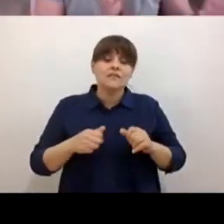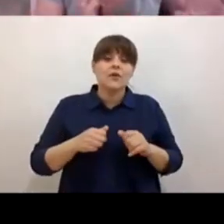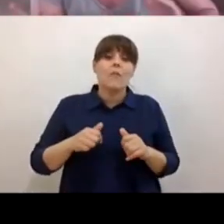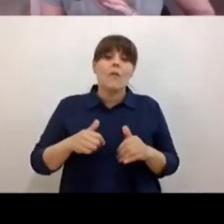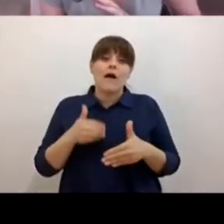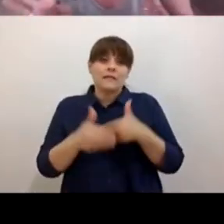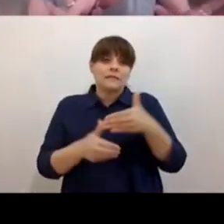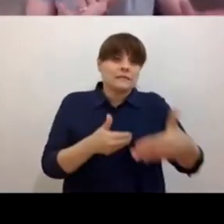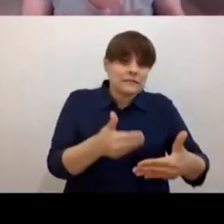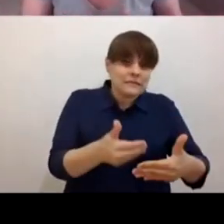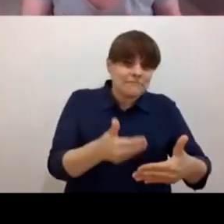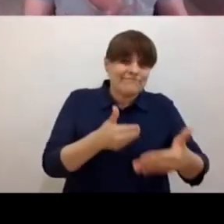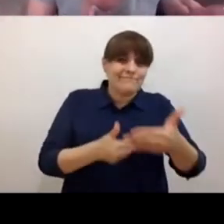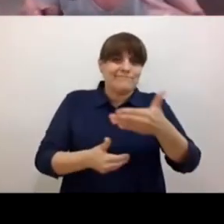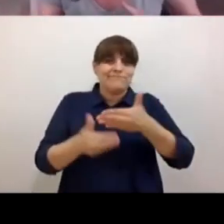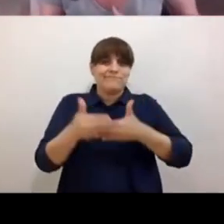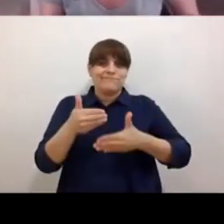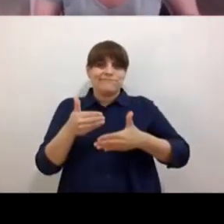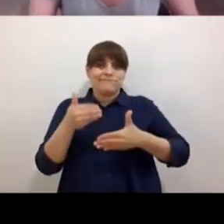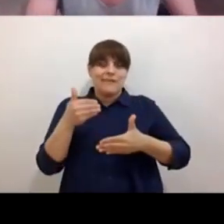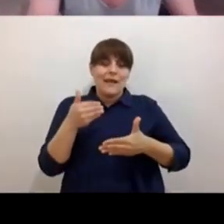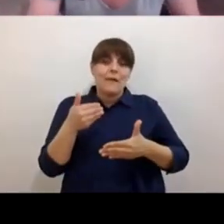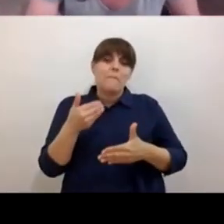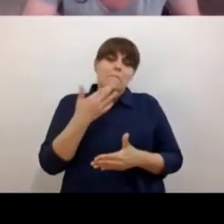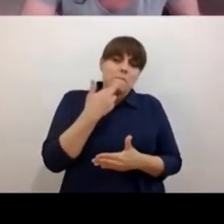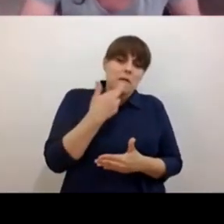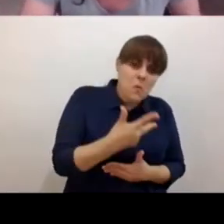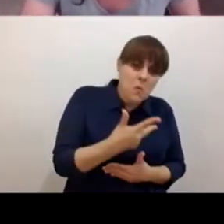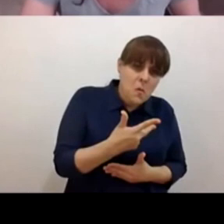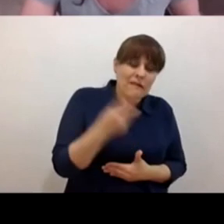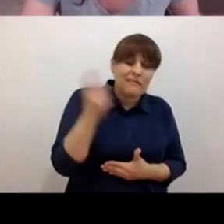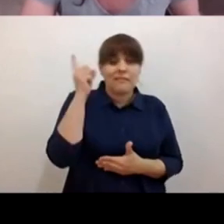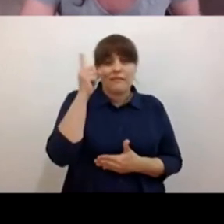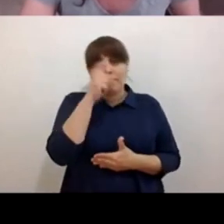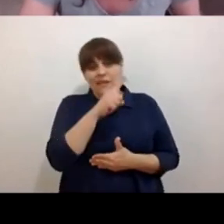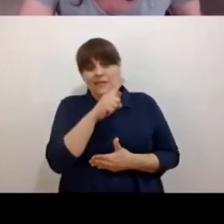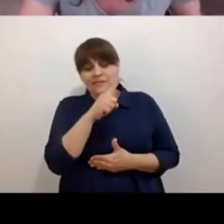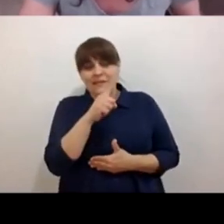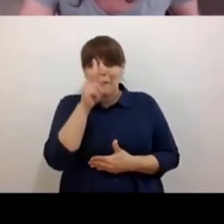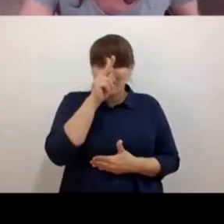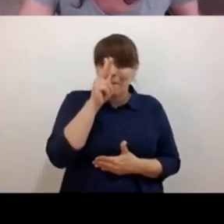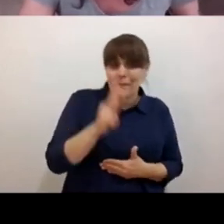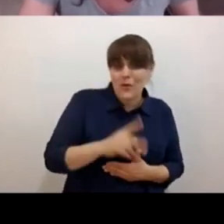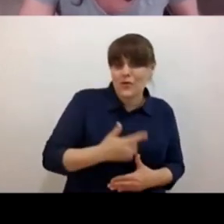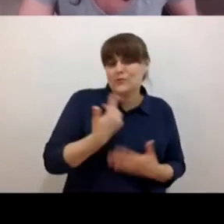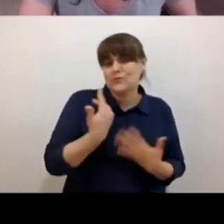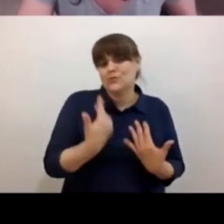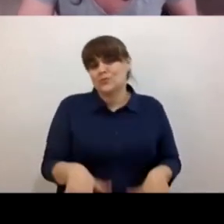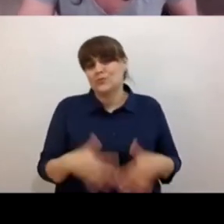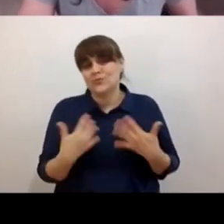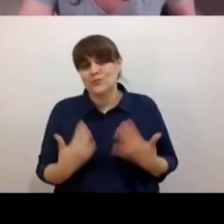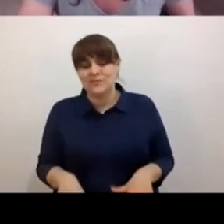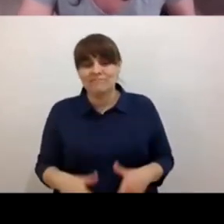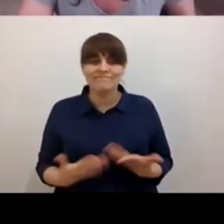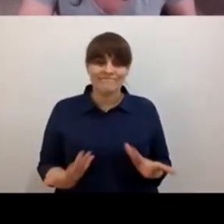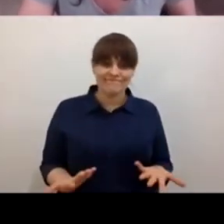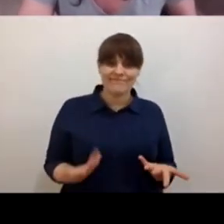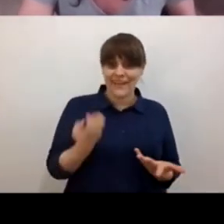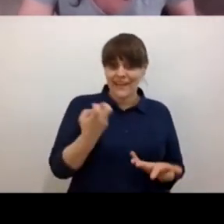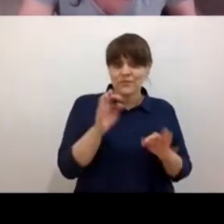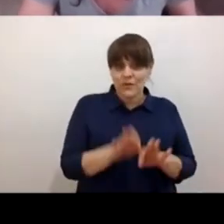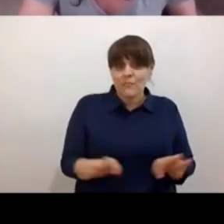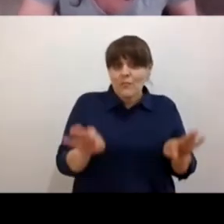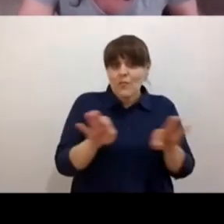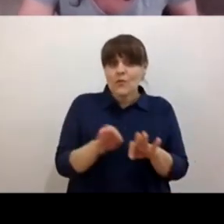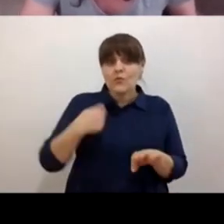mejores momentos momentos más difíciles más dolorosos este y que es muy importante entender